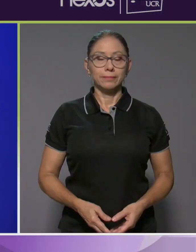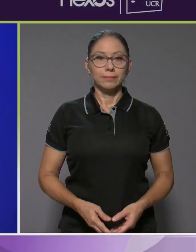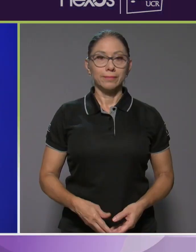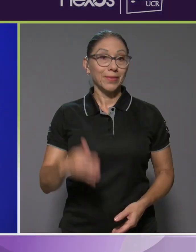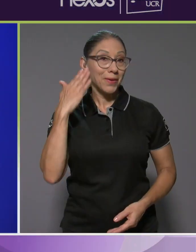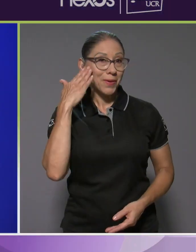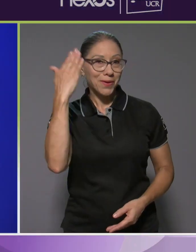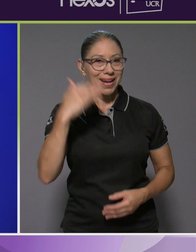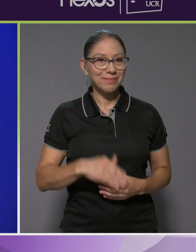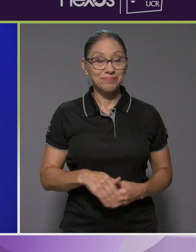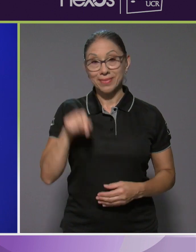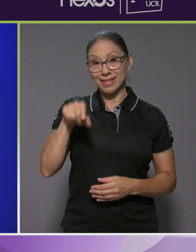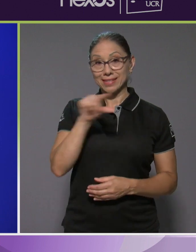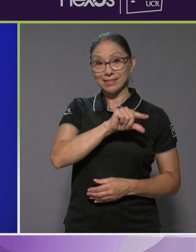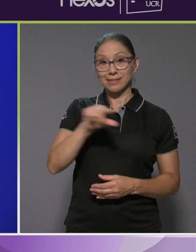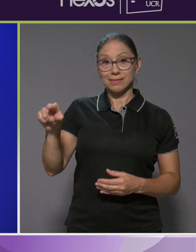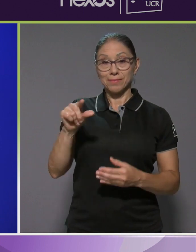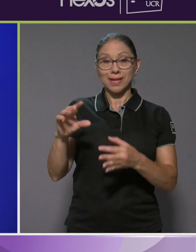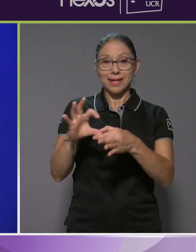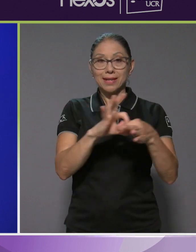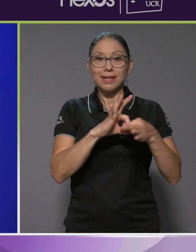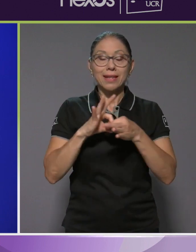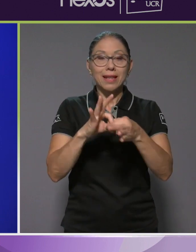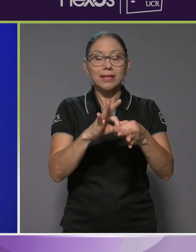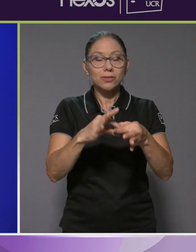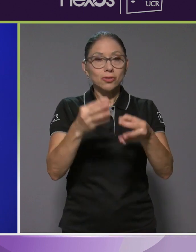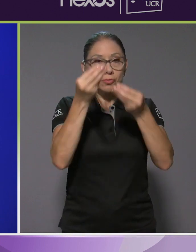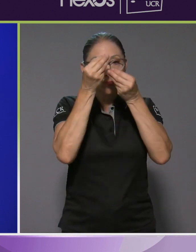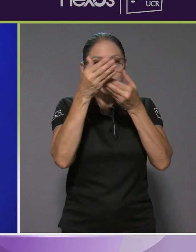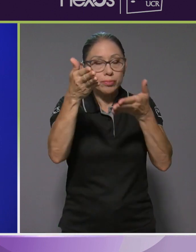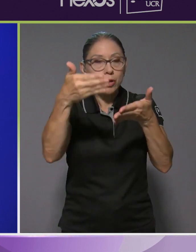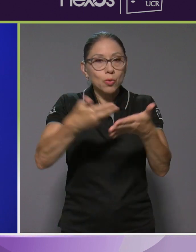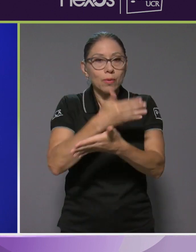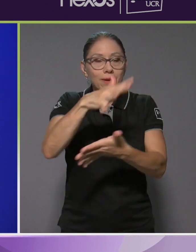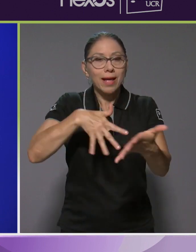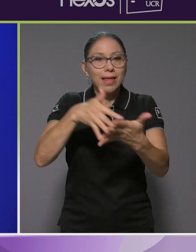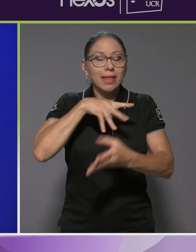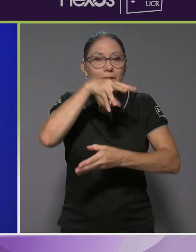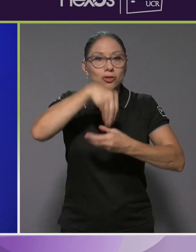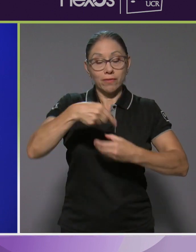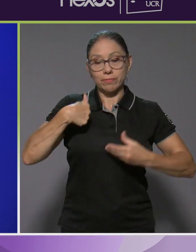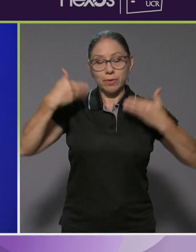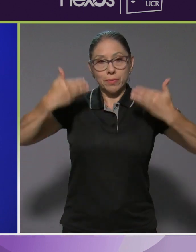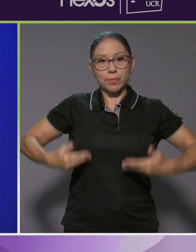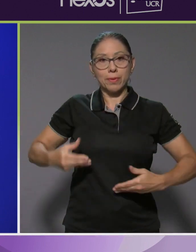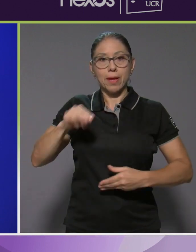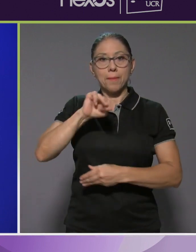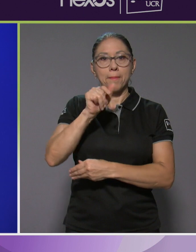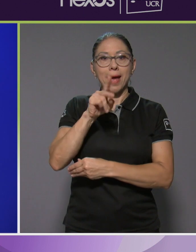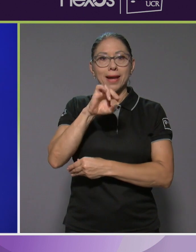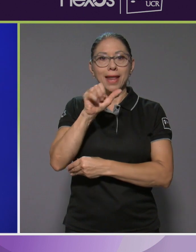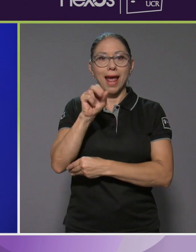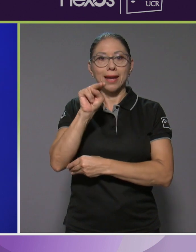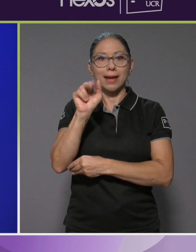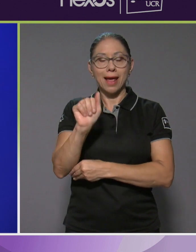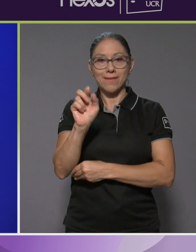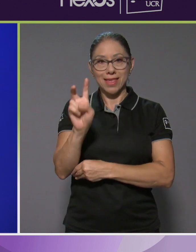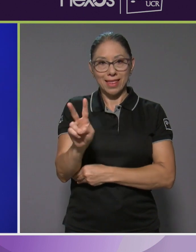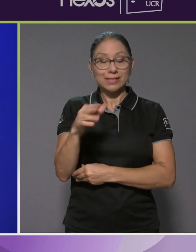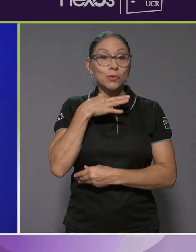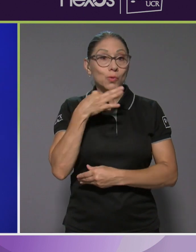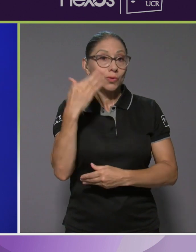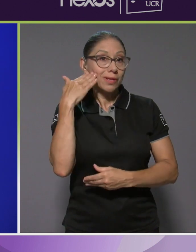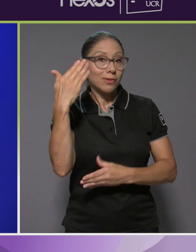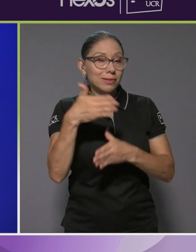Hola, esta semana Nexos les trae una nueva agenda inclusiva. Yo soy Mariana Valladares, es un gusto saludarles y compartir con ustedes.